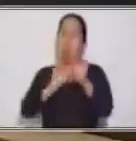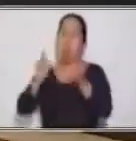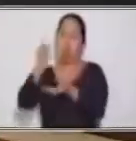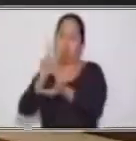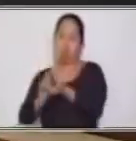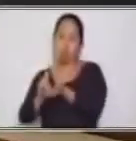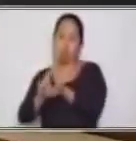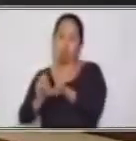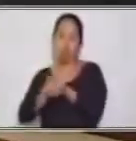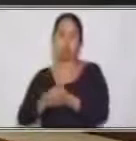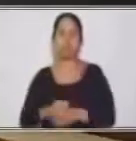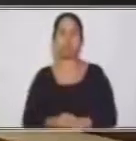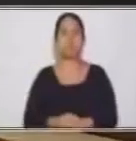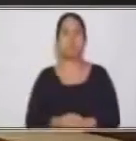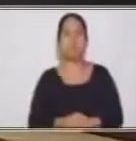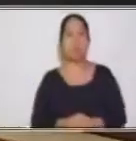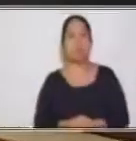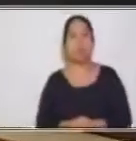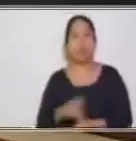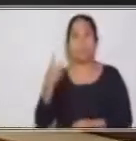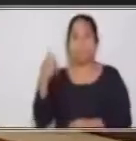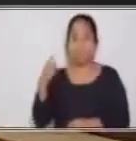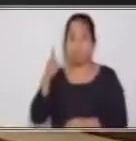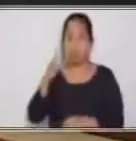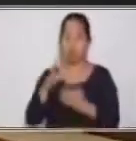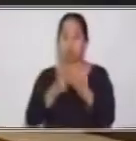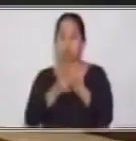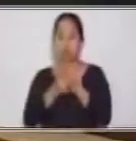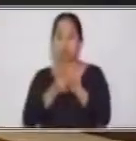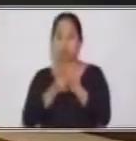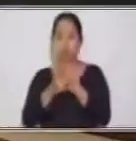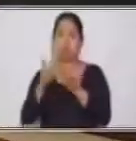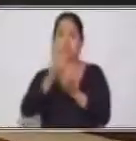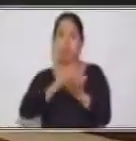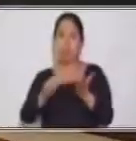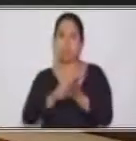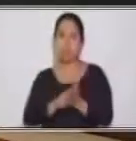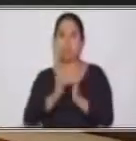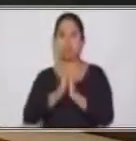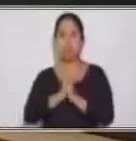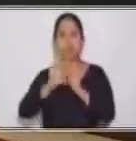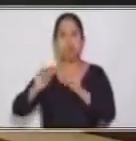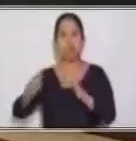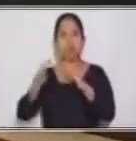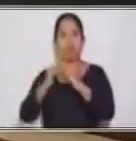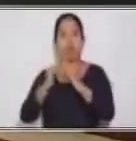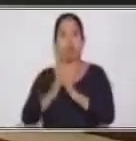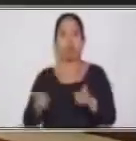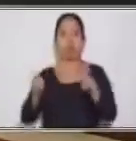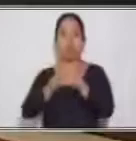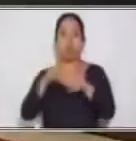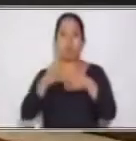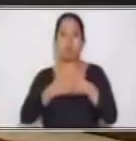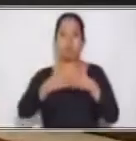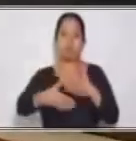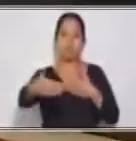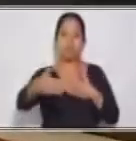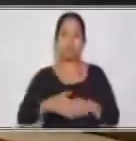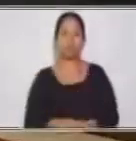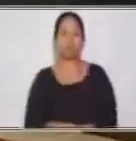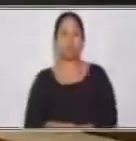jabón en gel para poder desinfectar tus manos. Quédate en casa porque juntos saldremos adelante. Hasta la próxima.